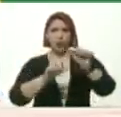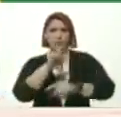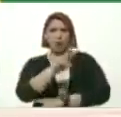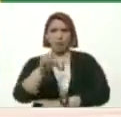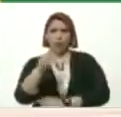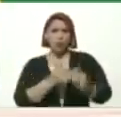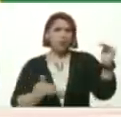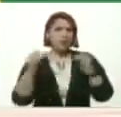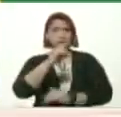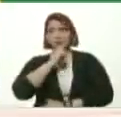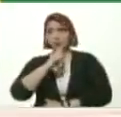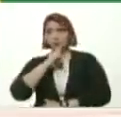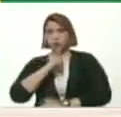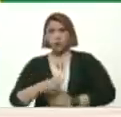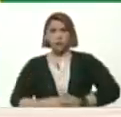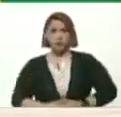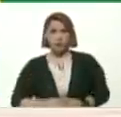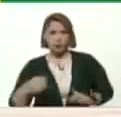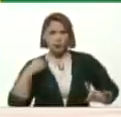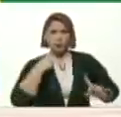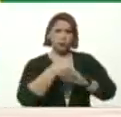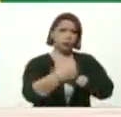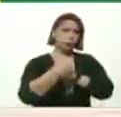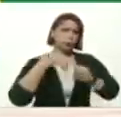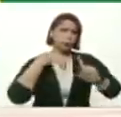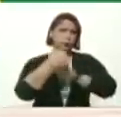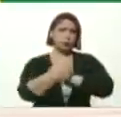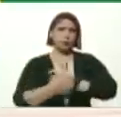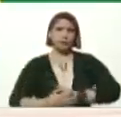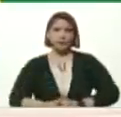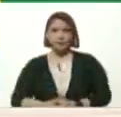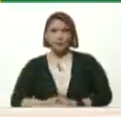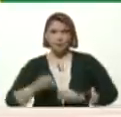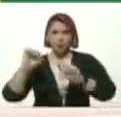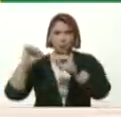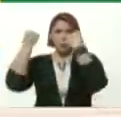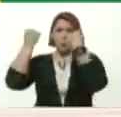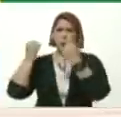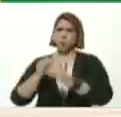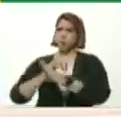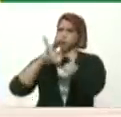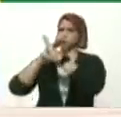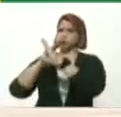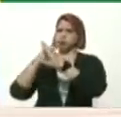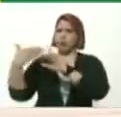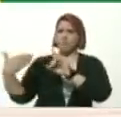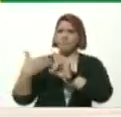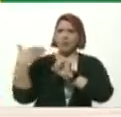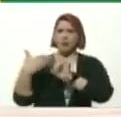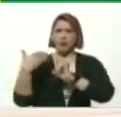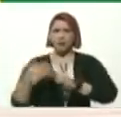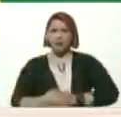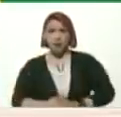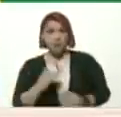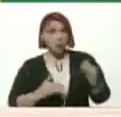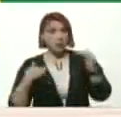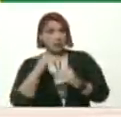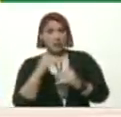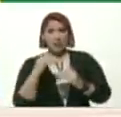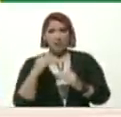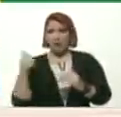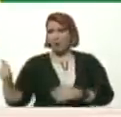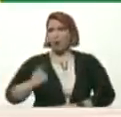encima De dificultades Agresiones Sanciones Amenazas Por encima De